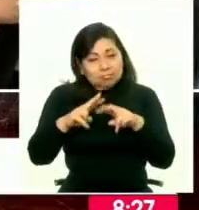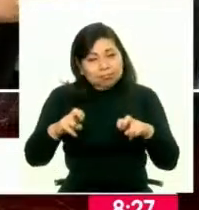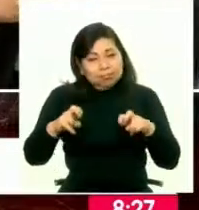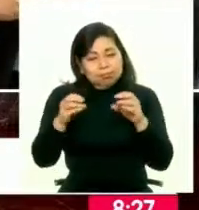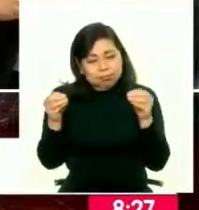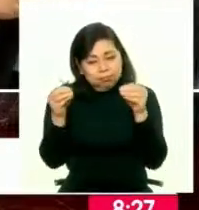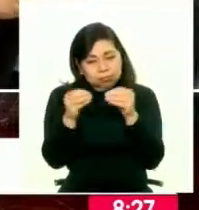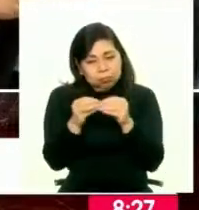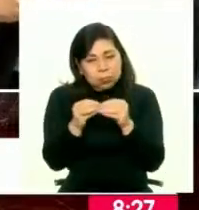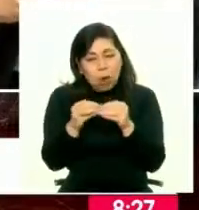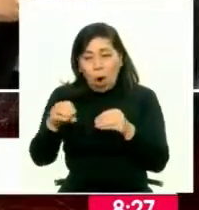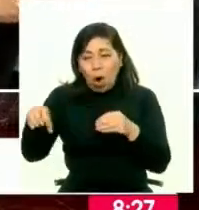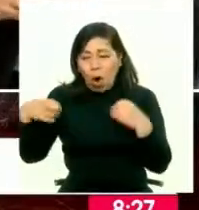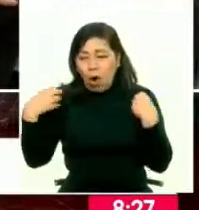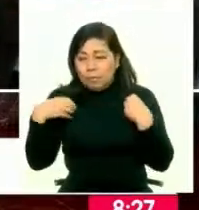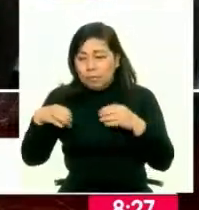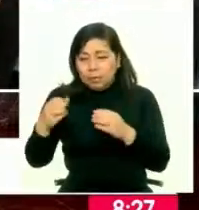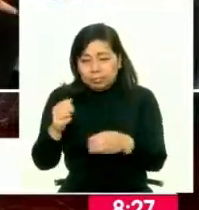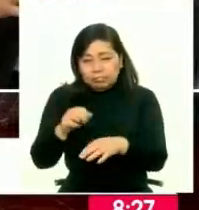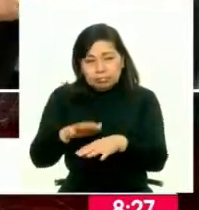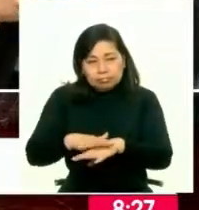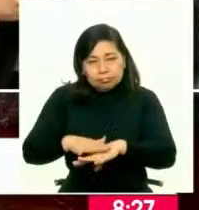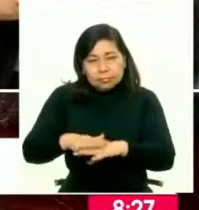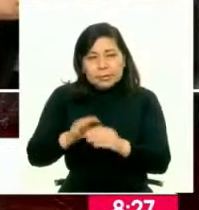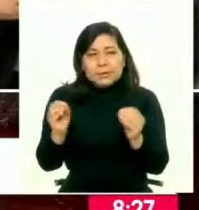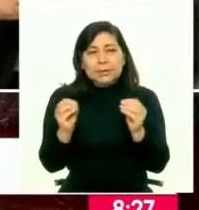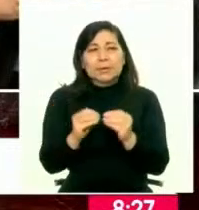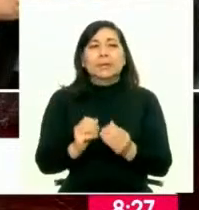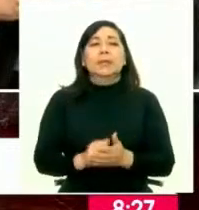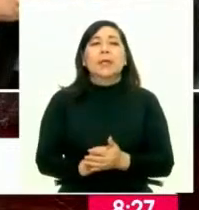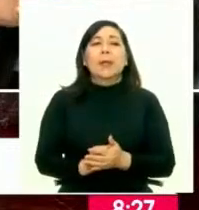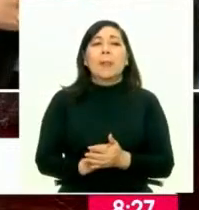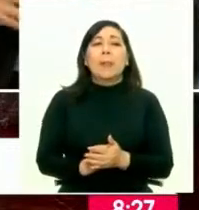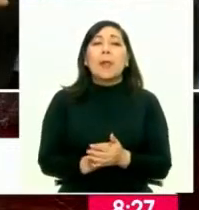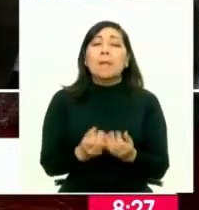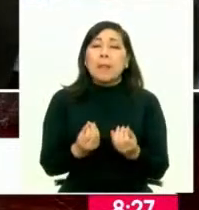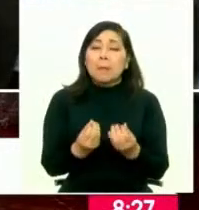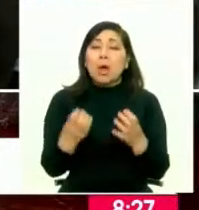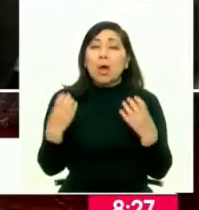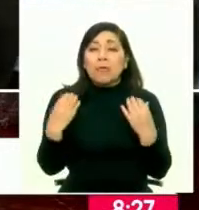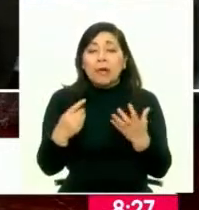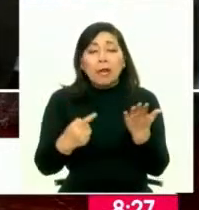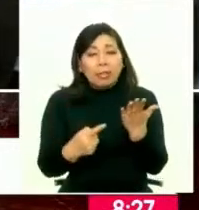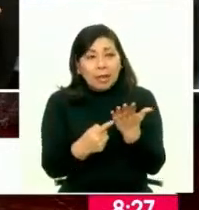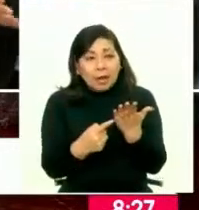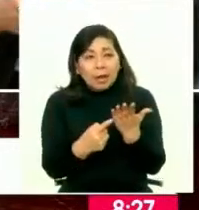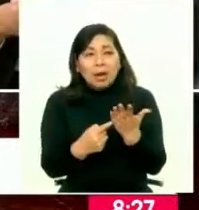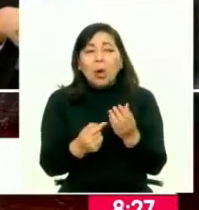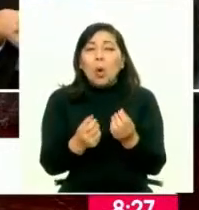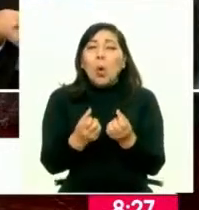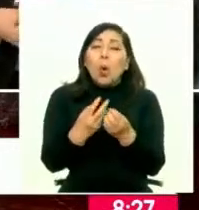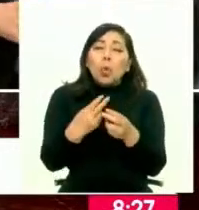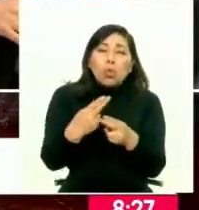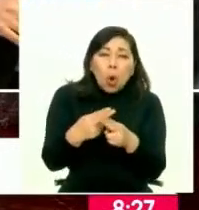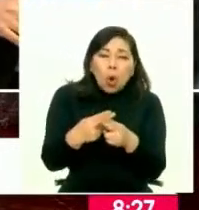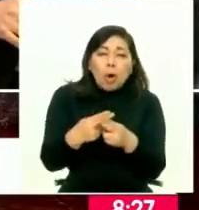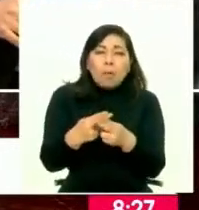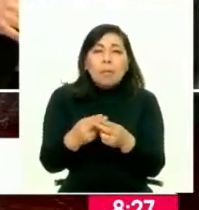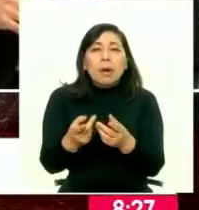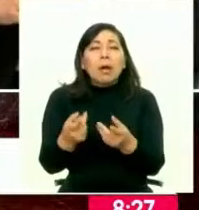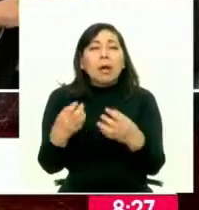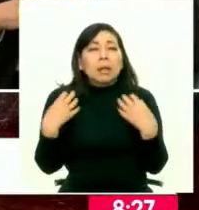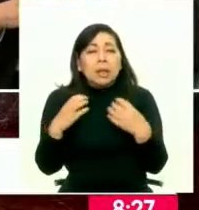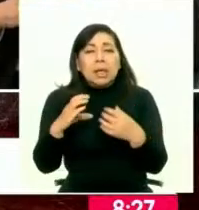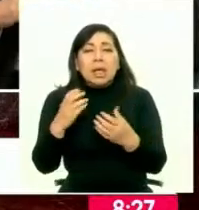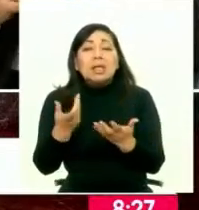también y elaboración de gran parte del contenido. La oficina de tecnologías con sus bases de datos, las oficinas de